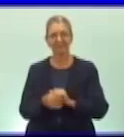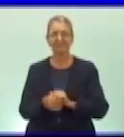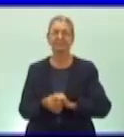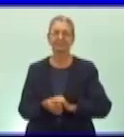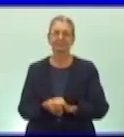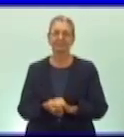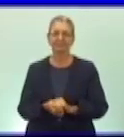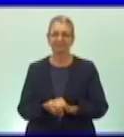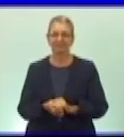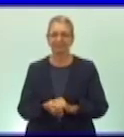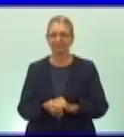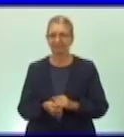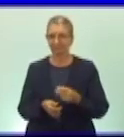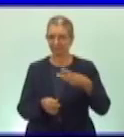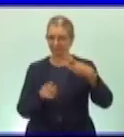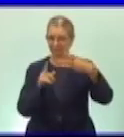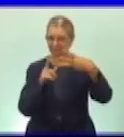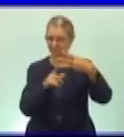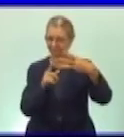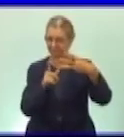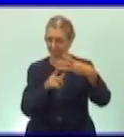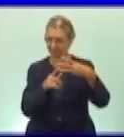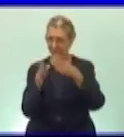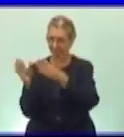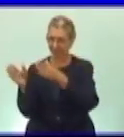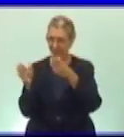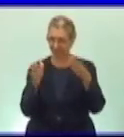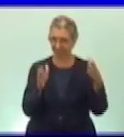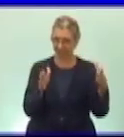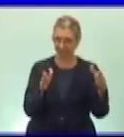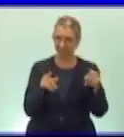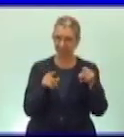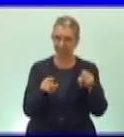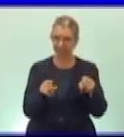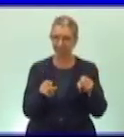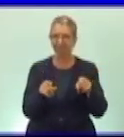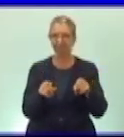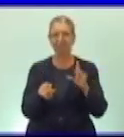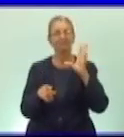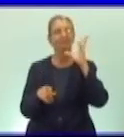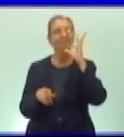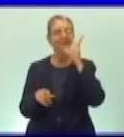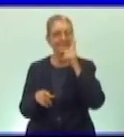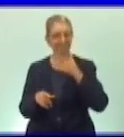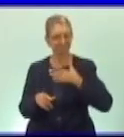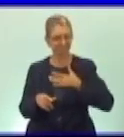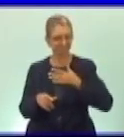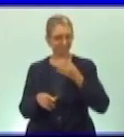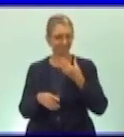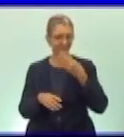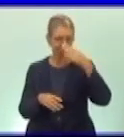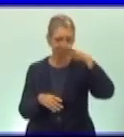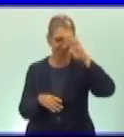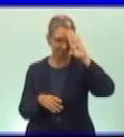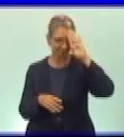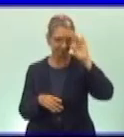en la sección bellezas de mi país recibimos un otro trabajito